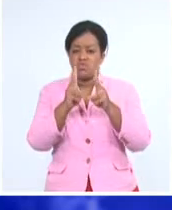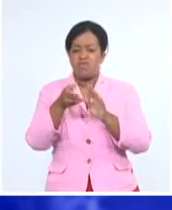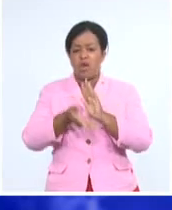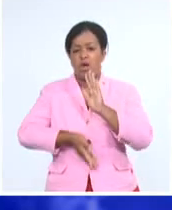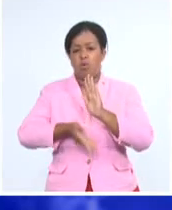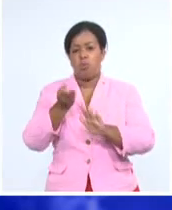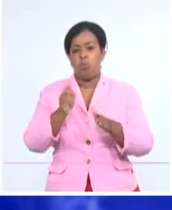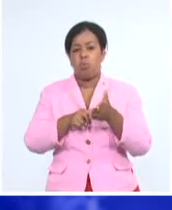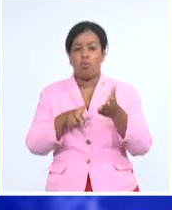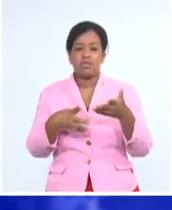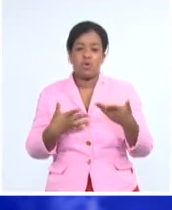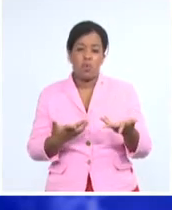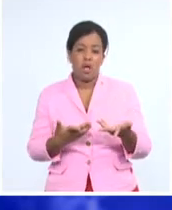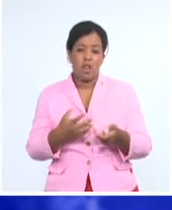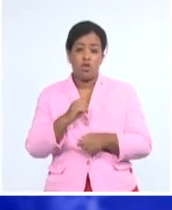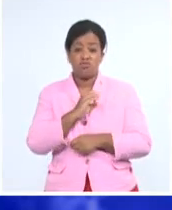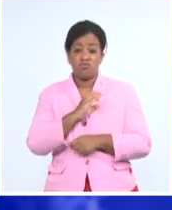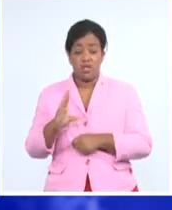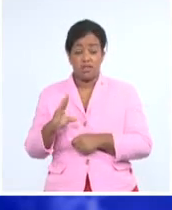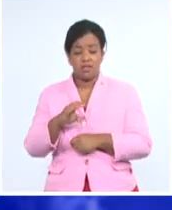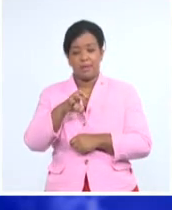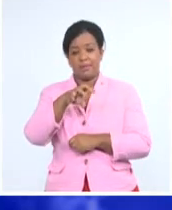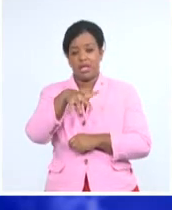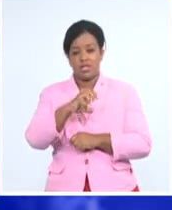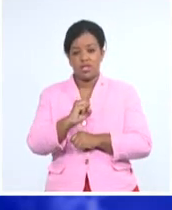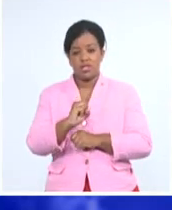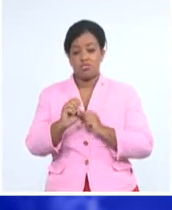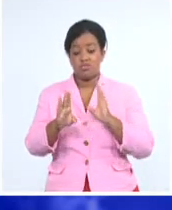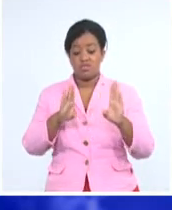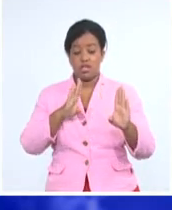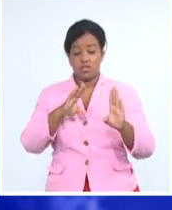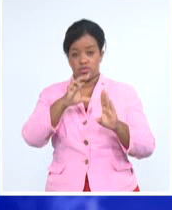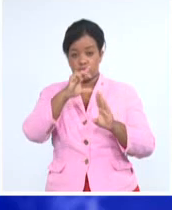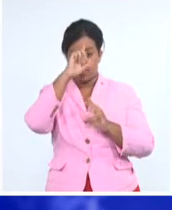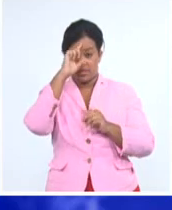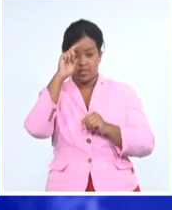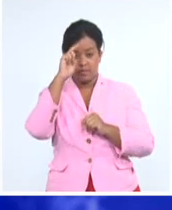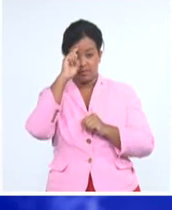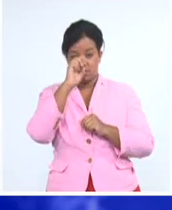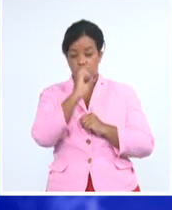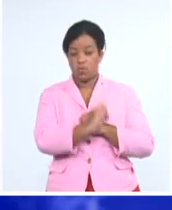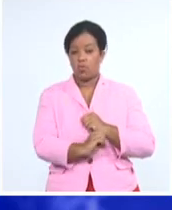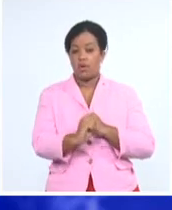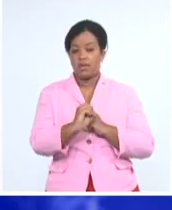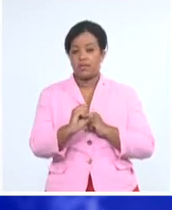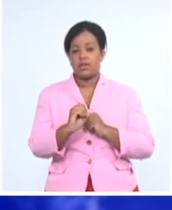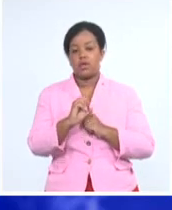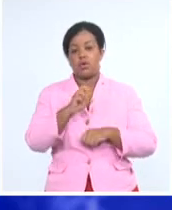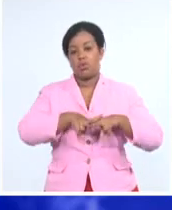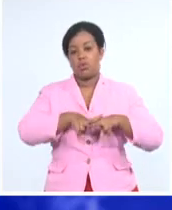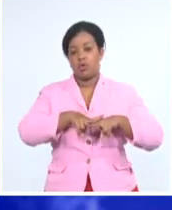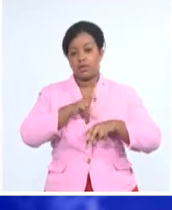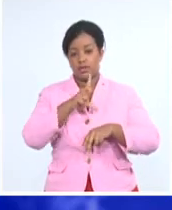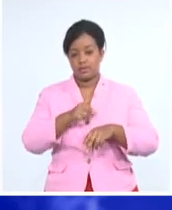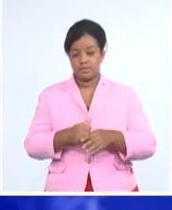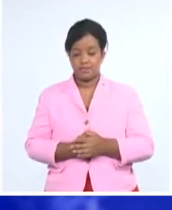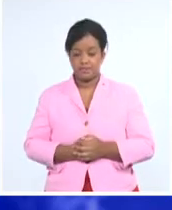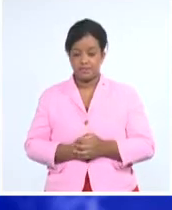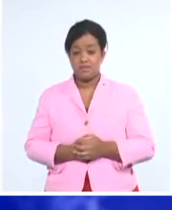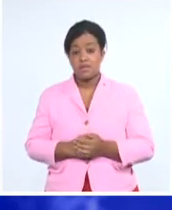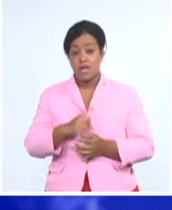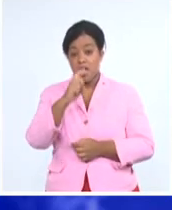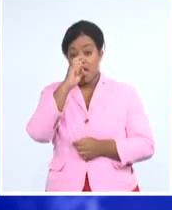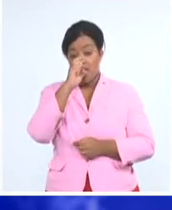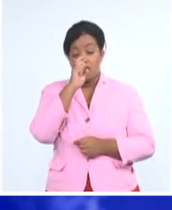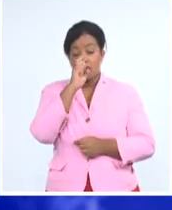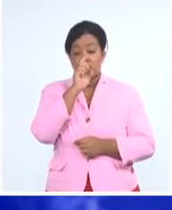por el occidente Pinar del Río, en el Centro Santispíritus y en el Oriente Holguín. En las edades pediátricas